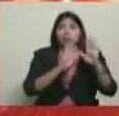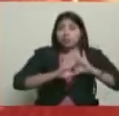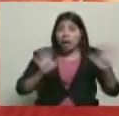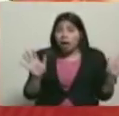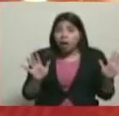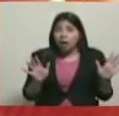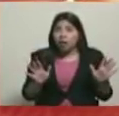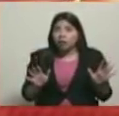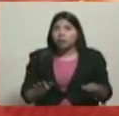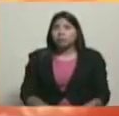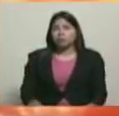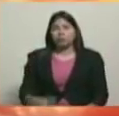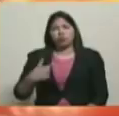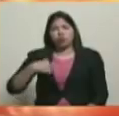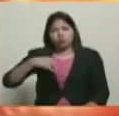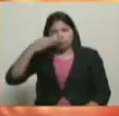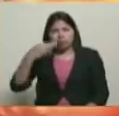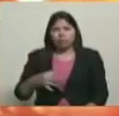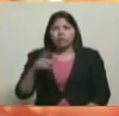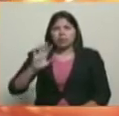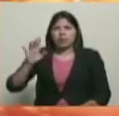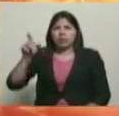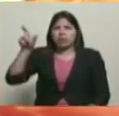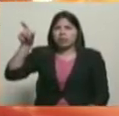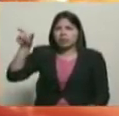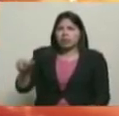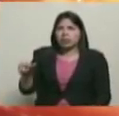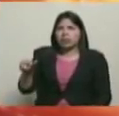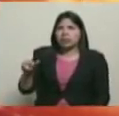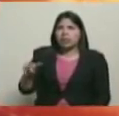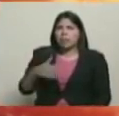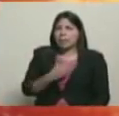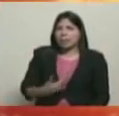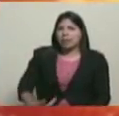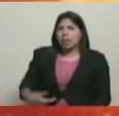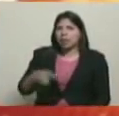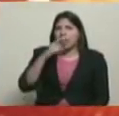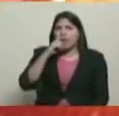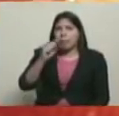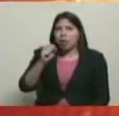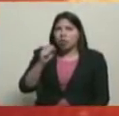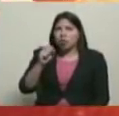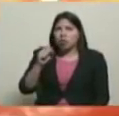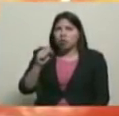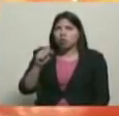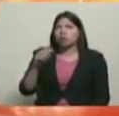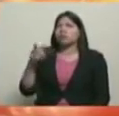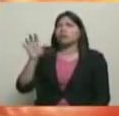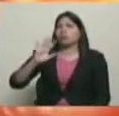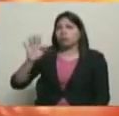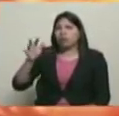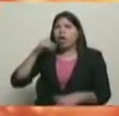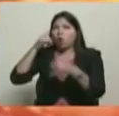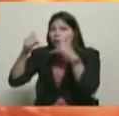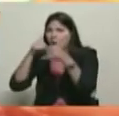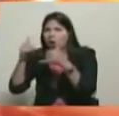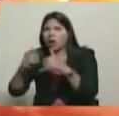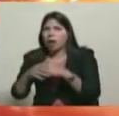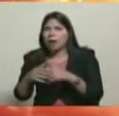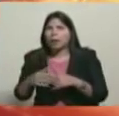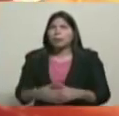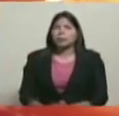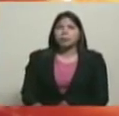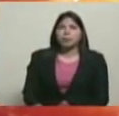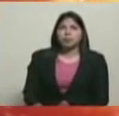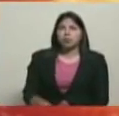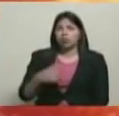Estoy seguro que el presidente de Nicolás Maduro sí, pero yo en verdad estoy aquí y me vine a las actividades junto al pueblo como corresponde según